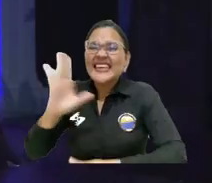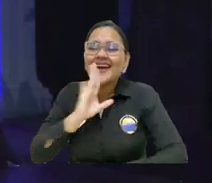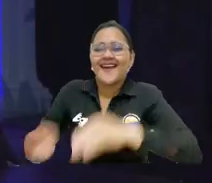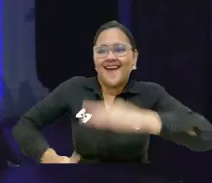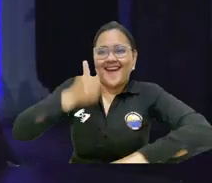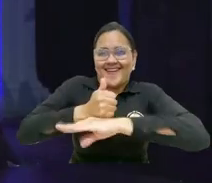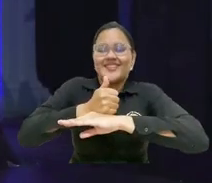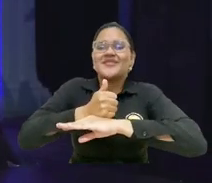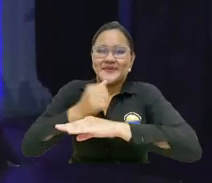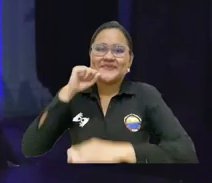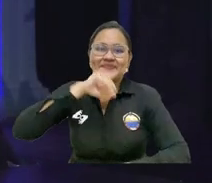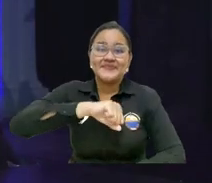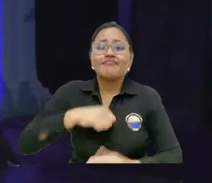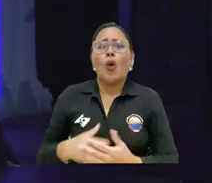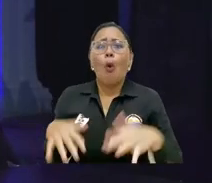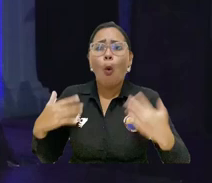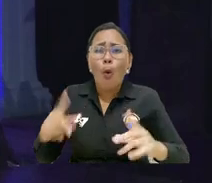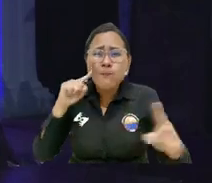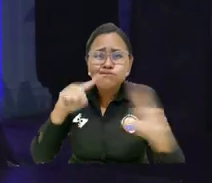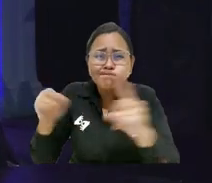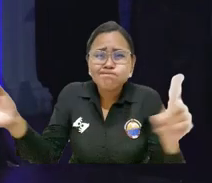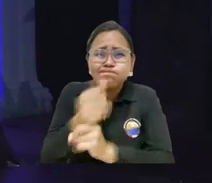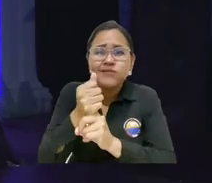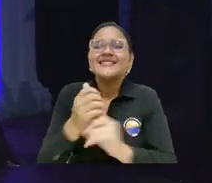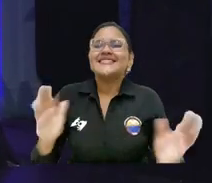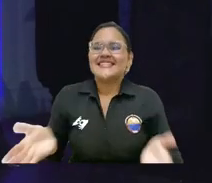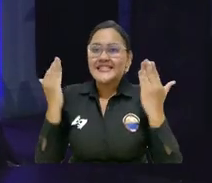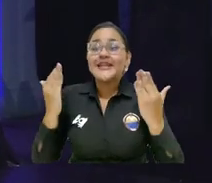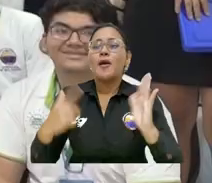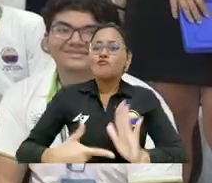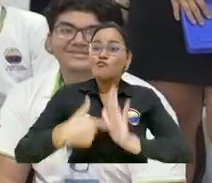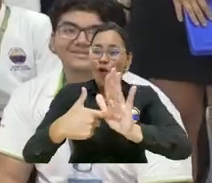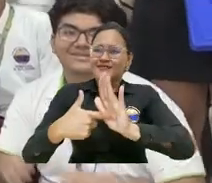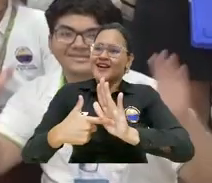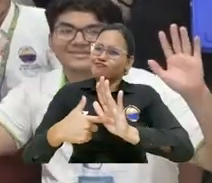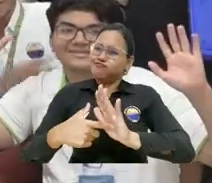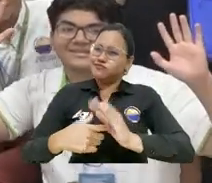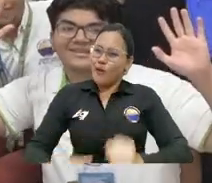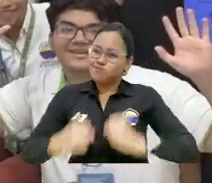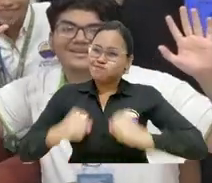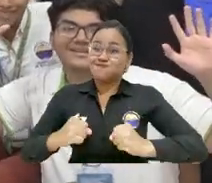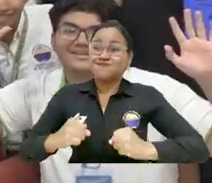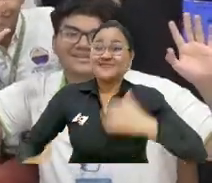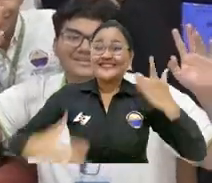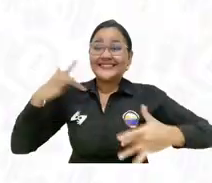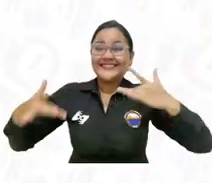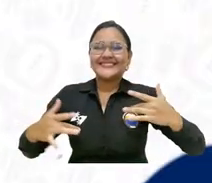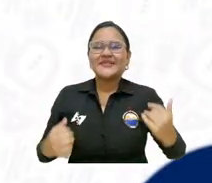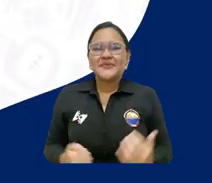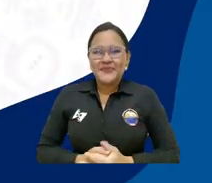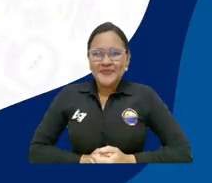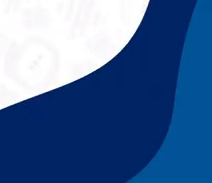Américas, el rector Pablo Vera Salazar. Un logro que sin duda posiciona y motiva.